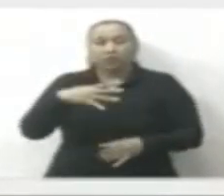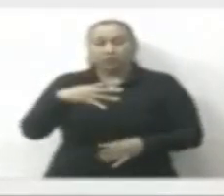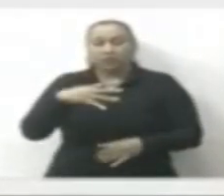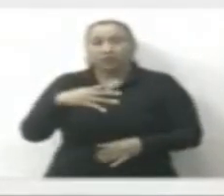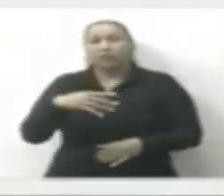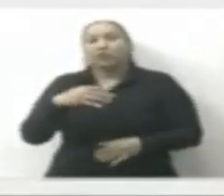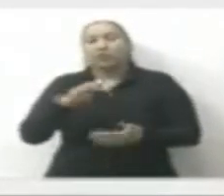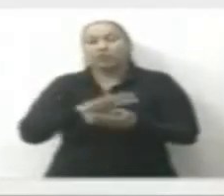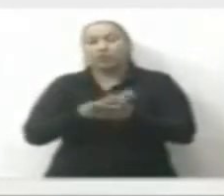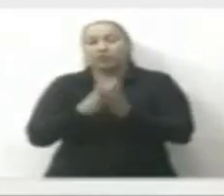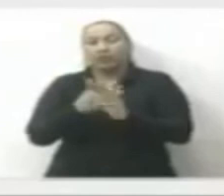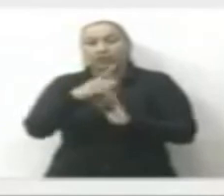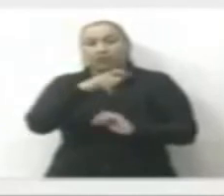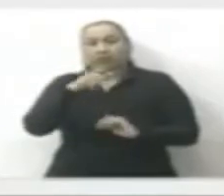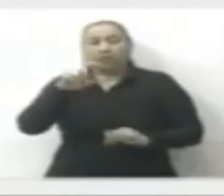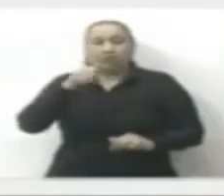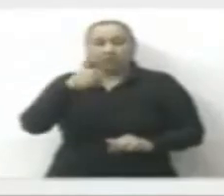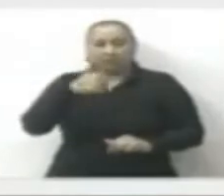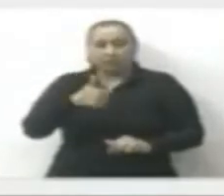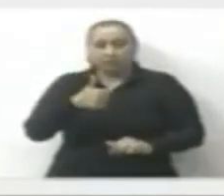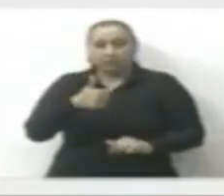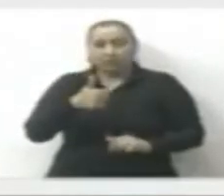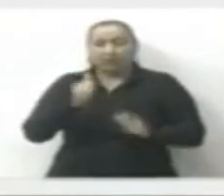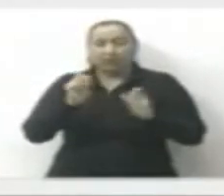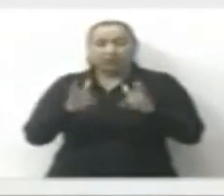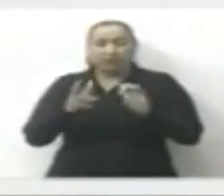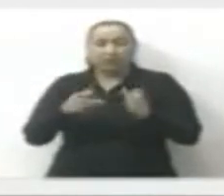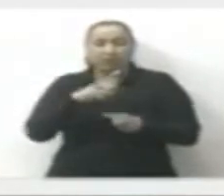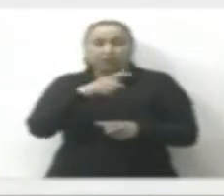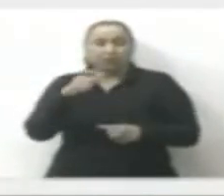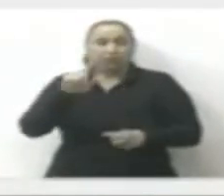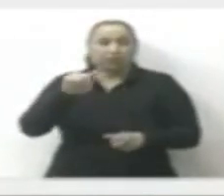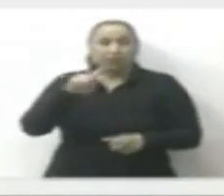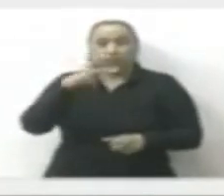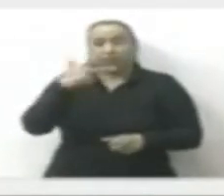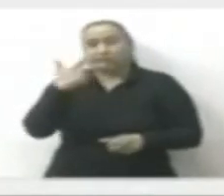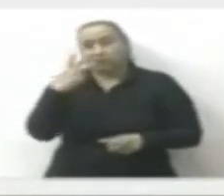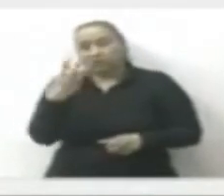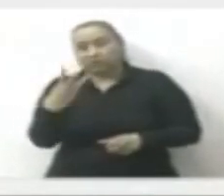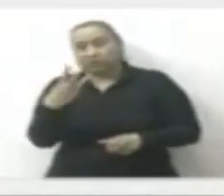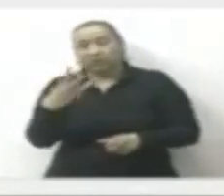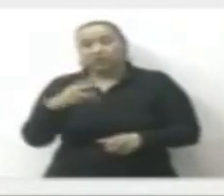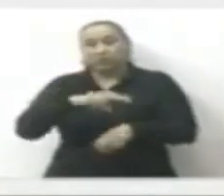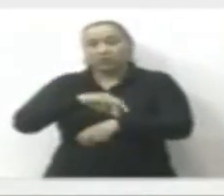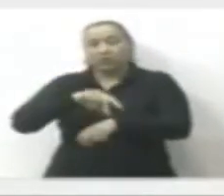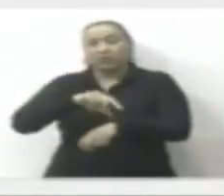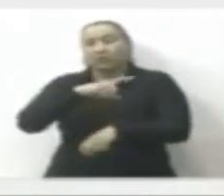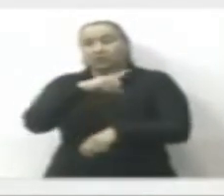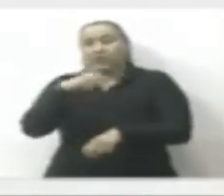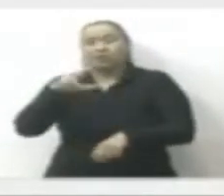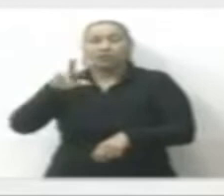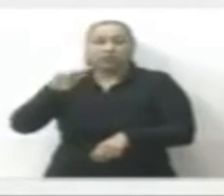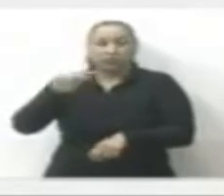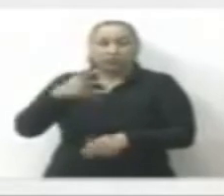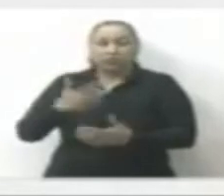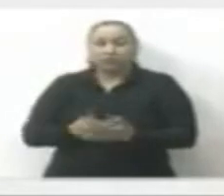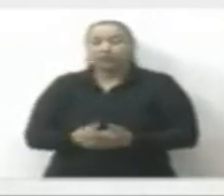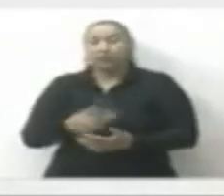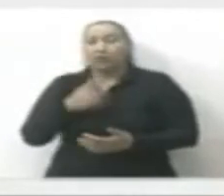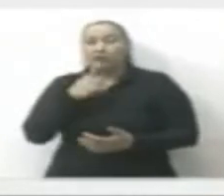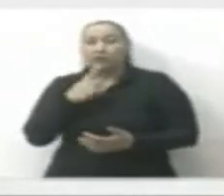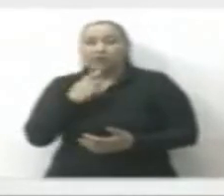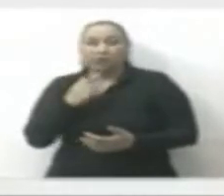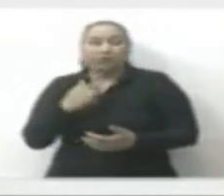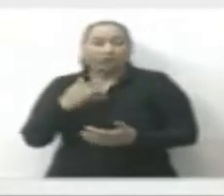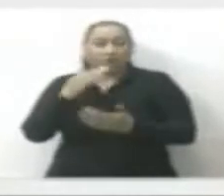Comala 126, Armería 173 y Coquimatlán 180. En color rojo, con